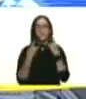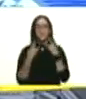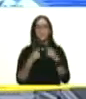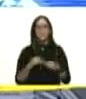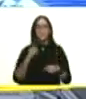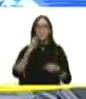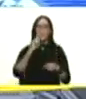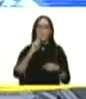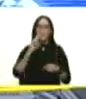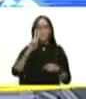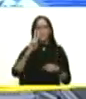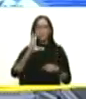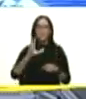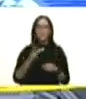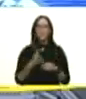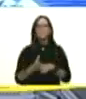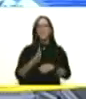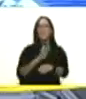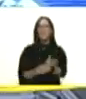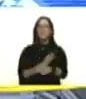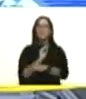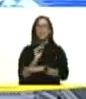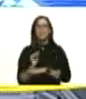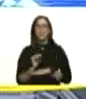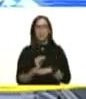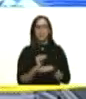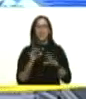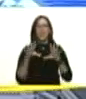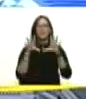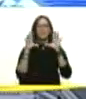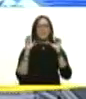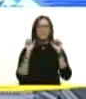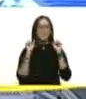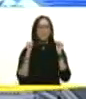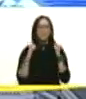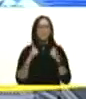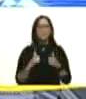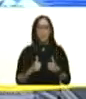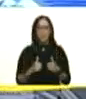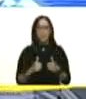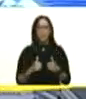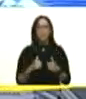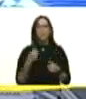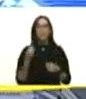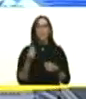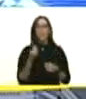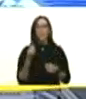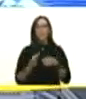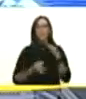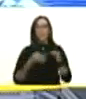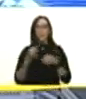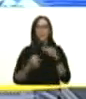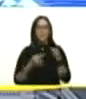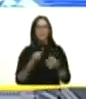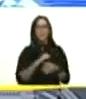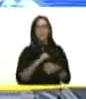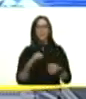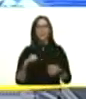dos tres pasos a este fenómeno entenderlo bien como nos lo explicaba ahora en privado